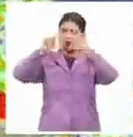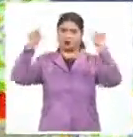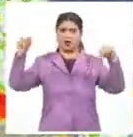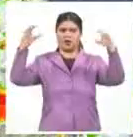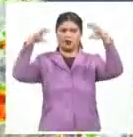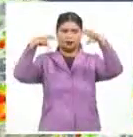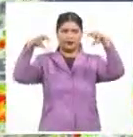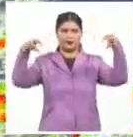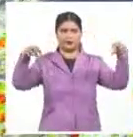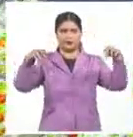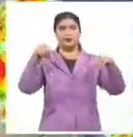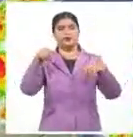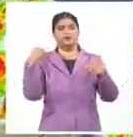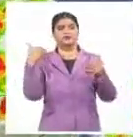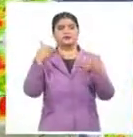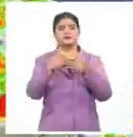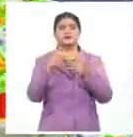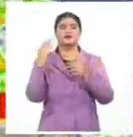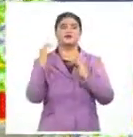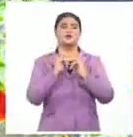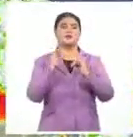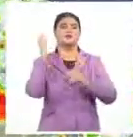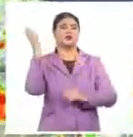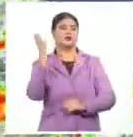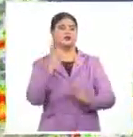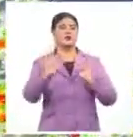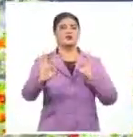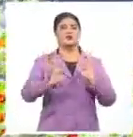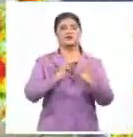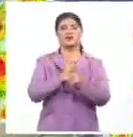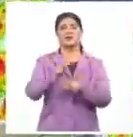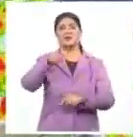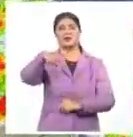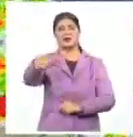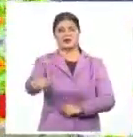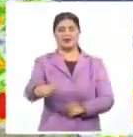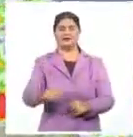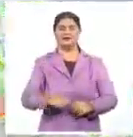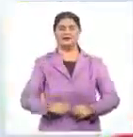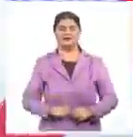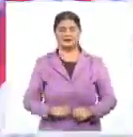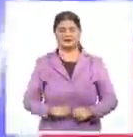del país, les deseo a todos, tengan una tarde muy feliz, cuídense mucho y hasta mañana.